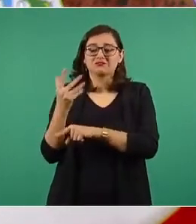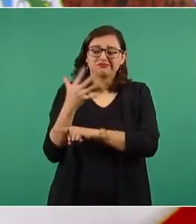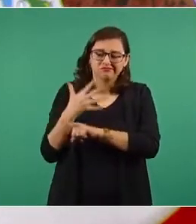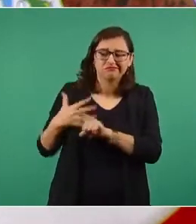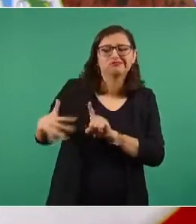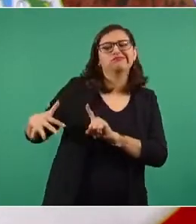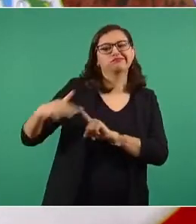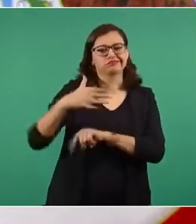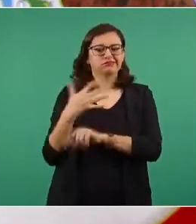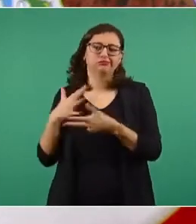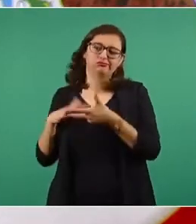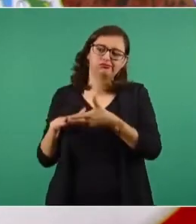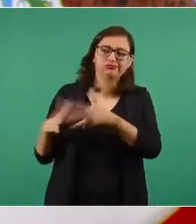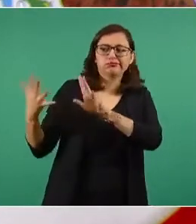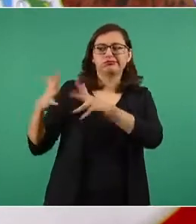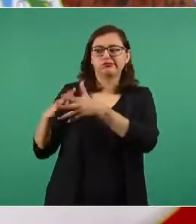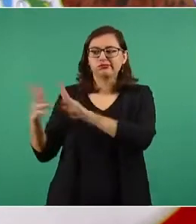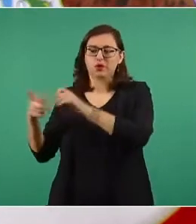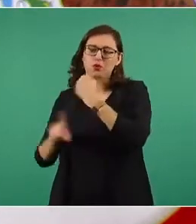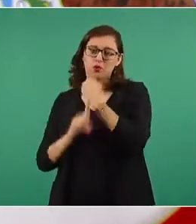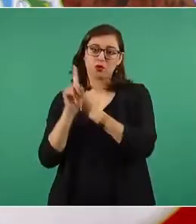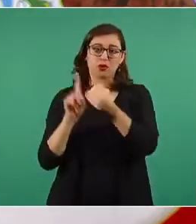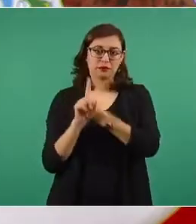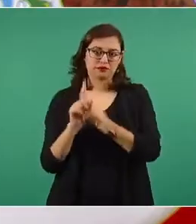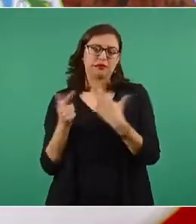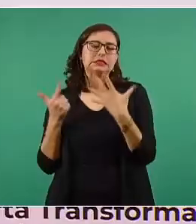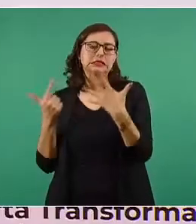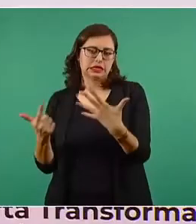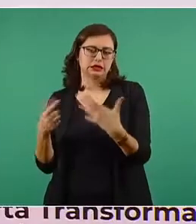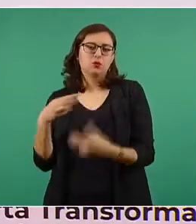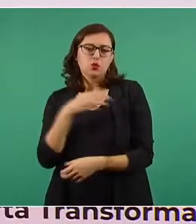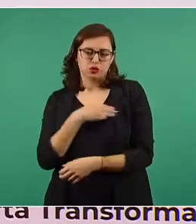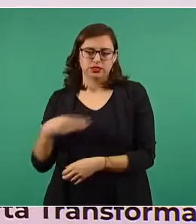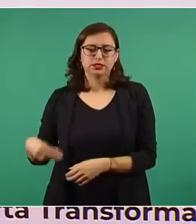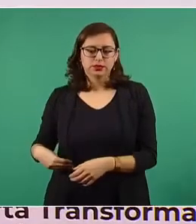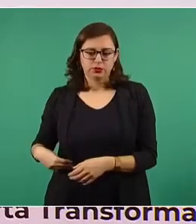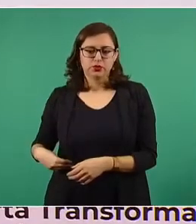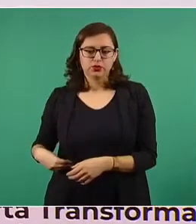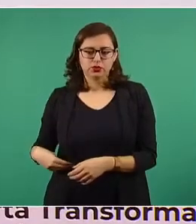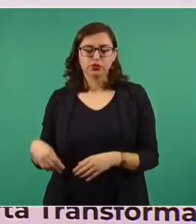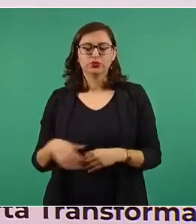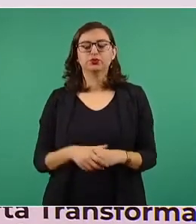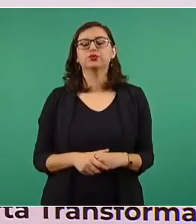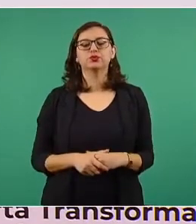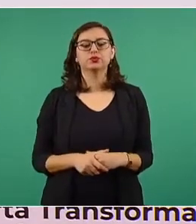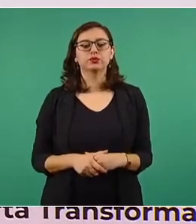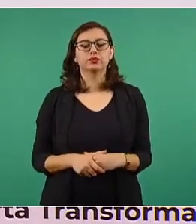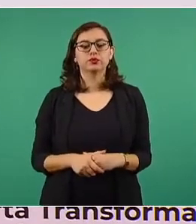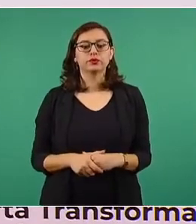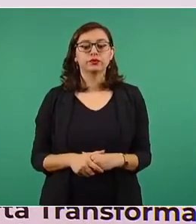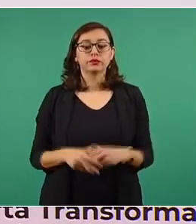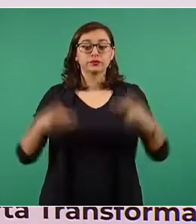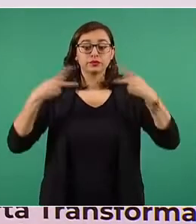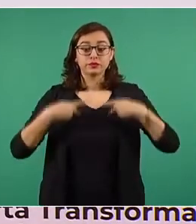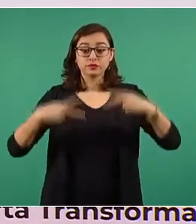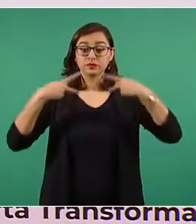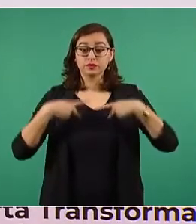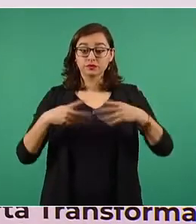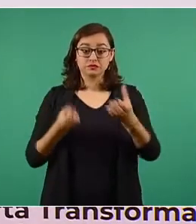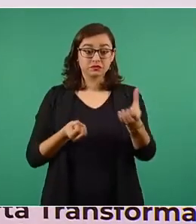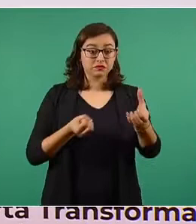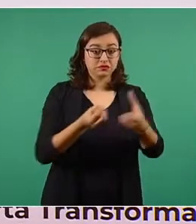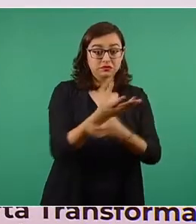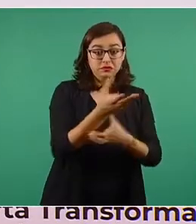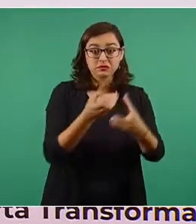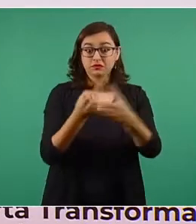lugares de siete municipios del país. La participación ciudadana para